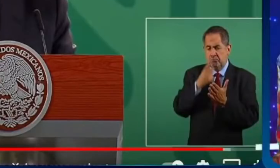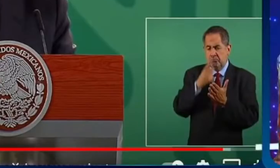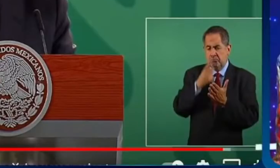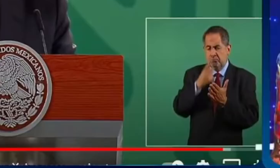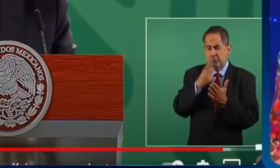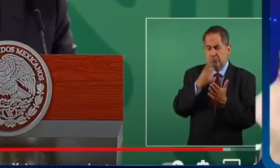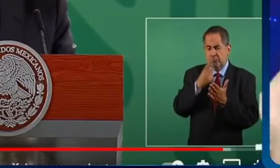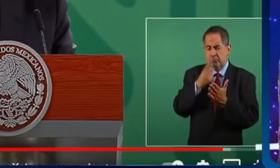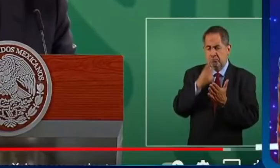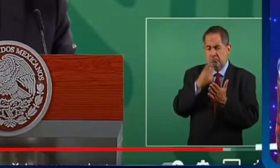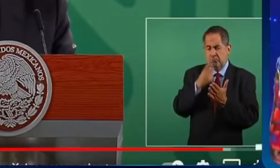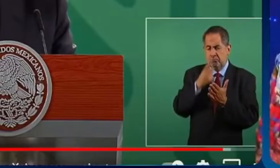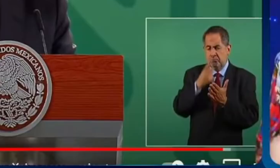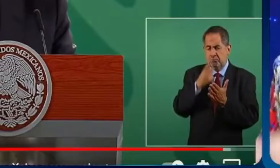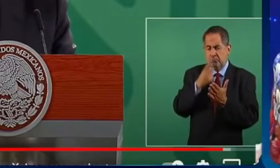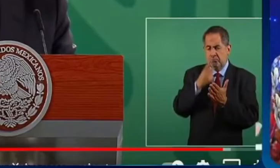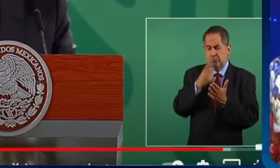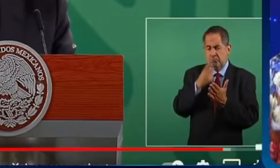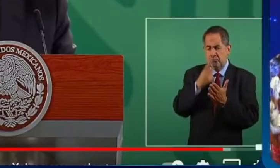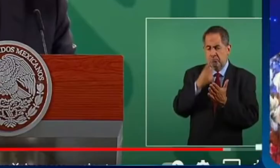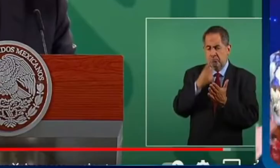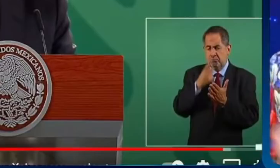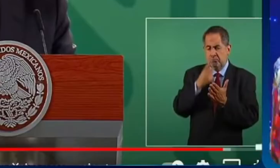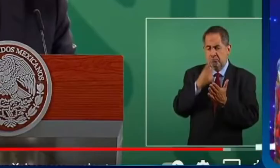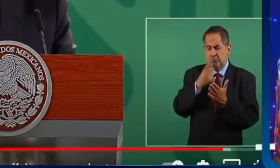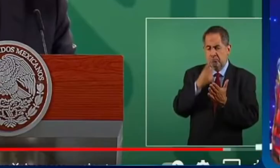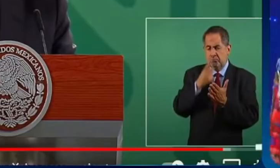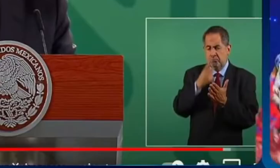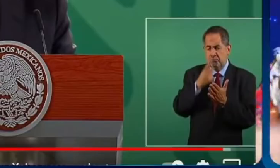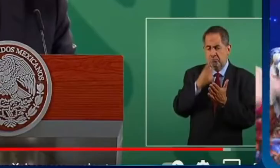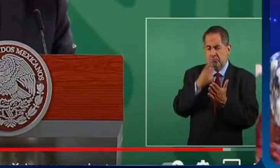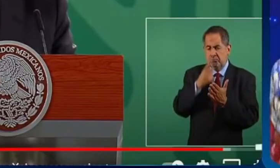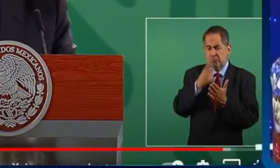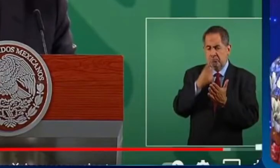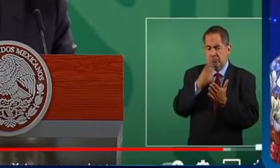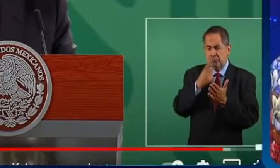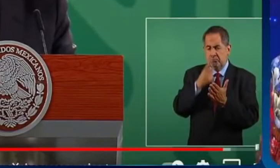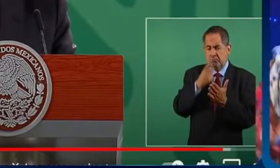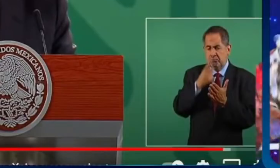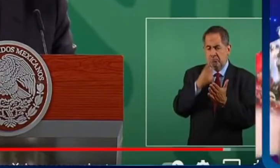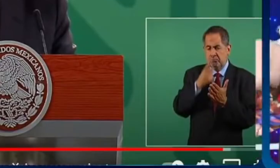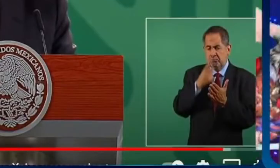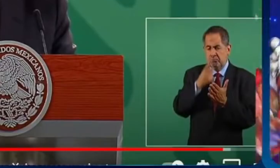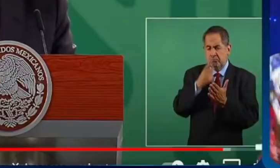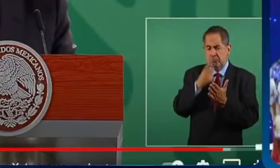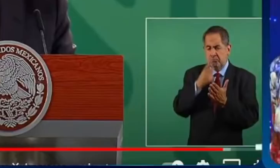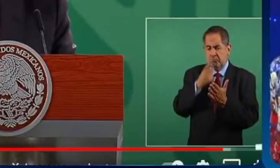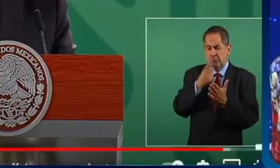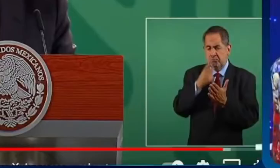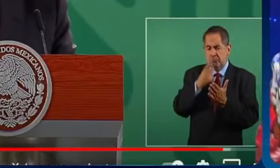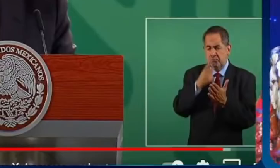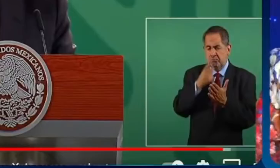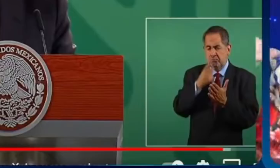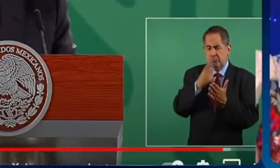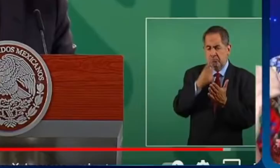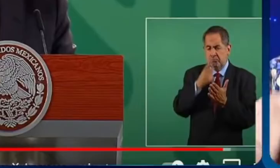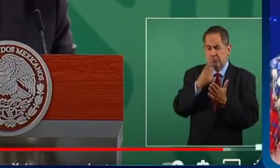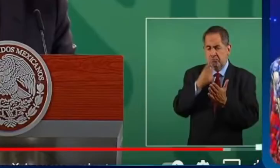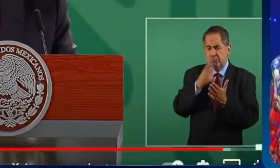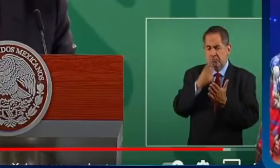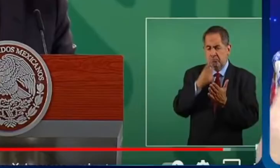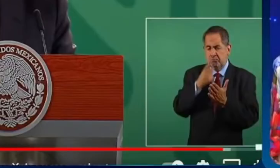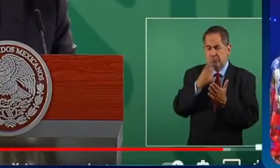corrupto democrático y no antidemocrático como lo es ahora para el 2024 para el 2022 que se viene la